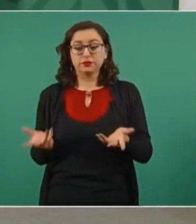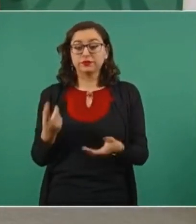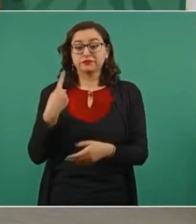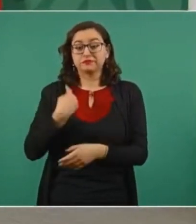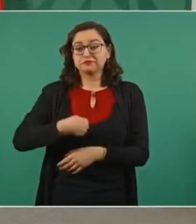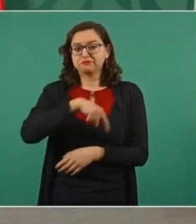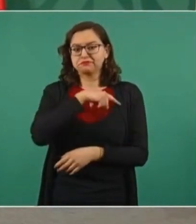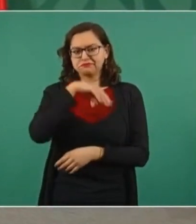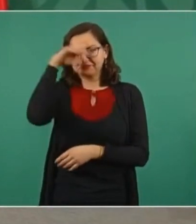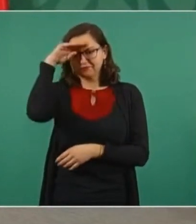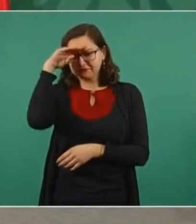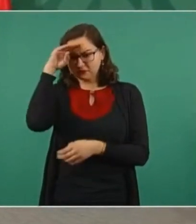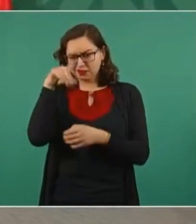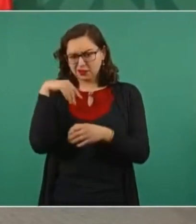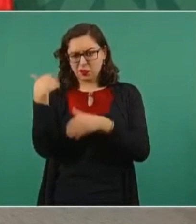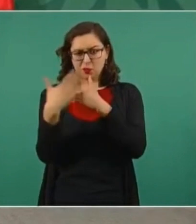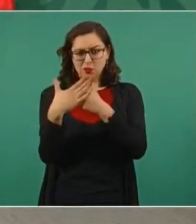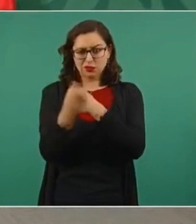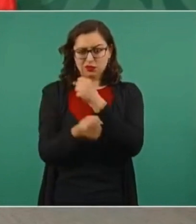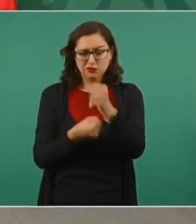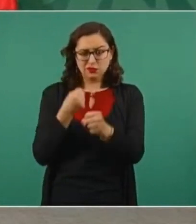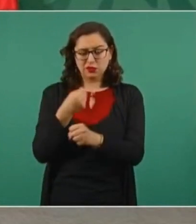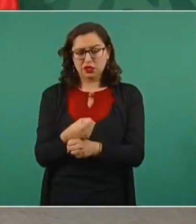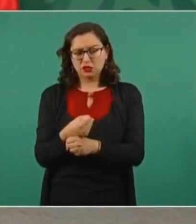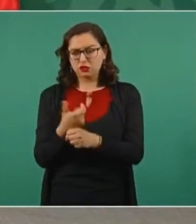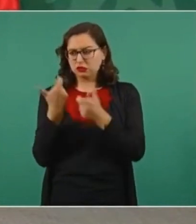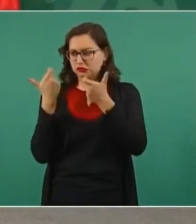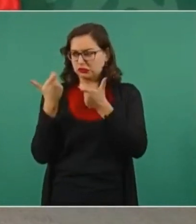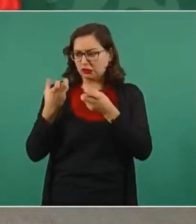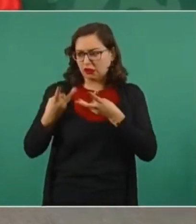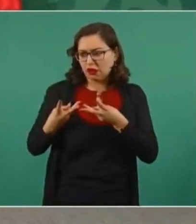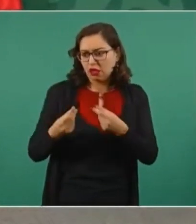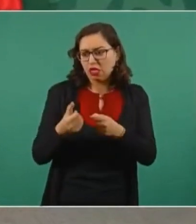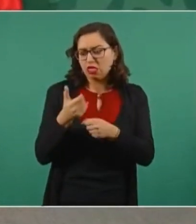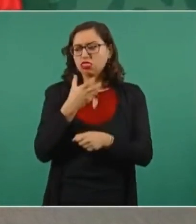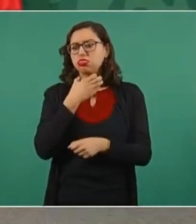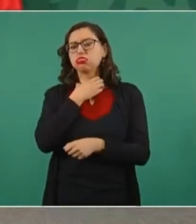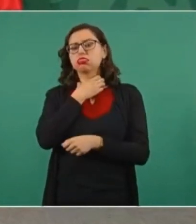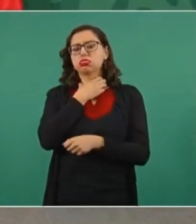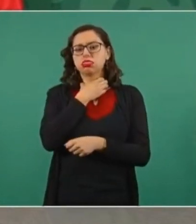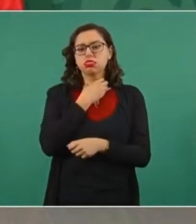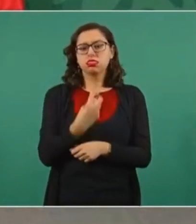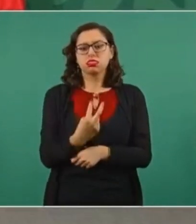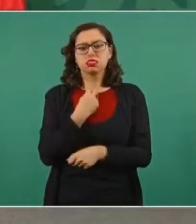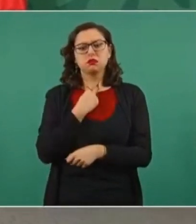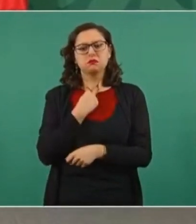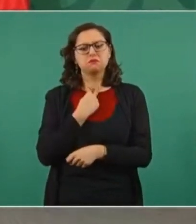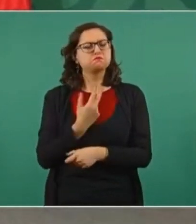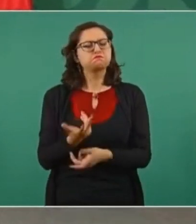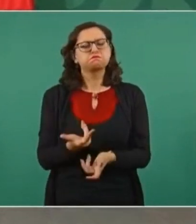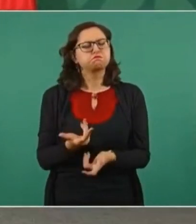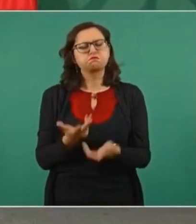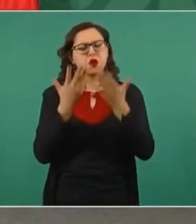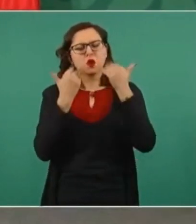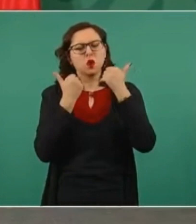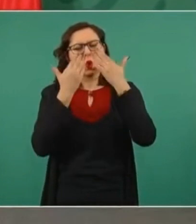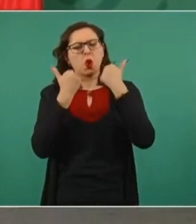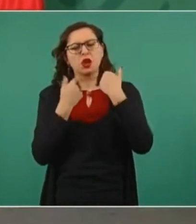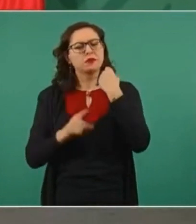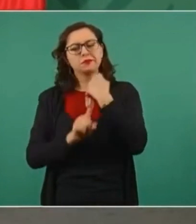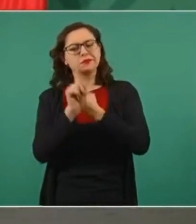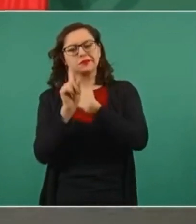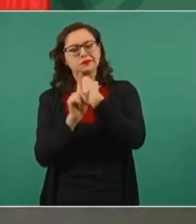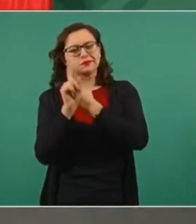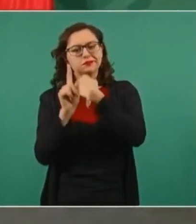a tener problemas para financiar proyectos, vamos a cumplir con